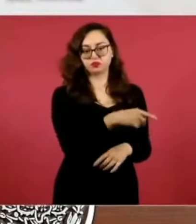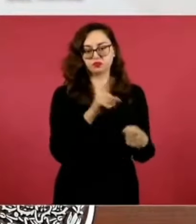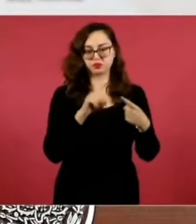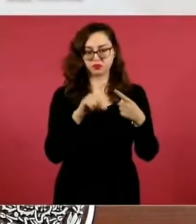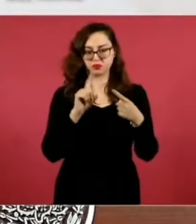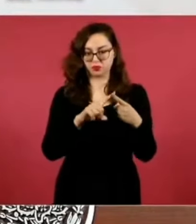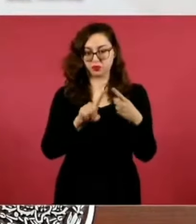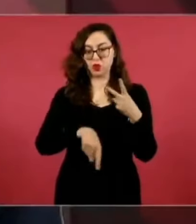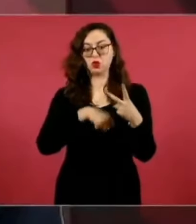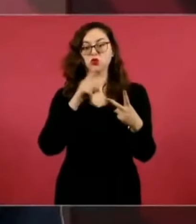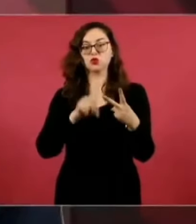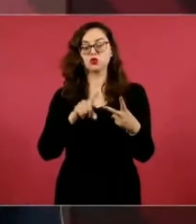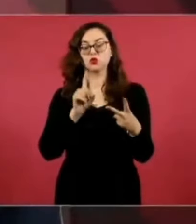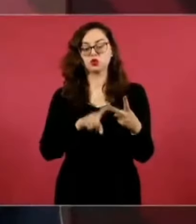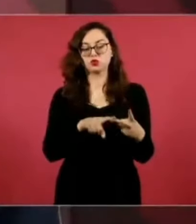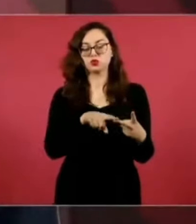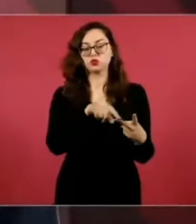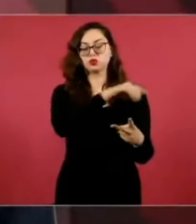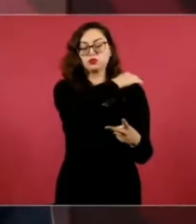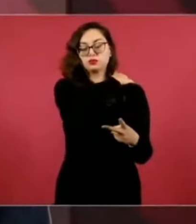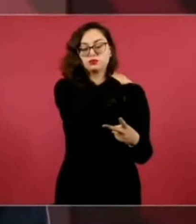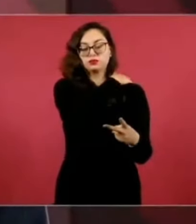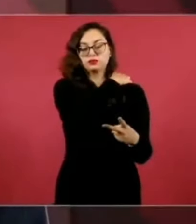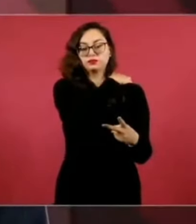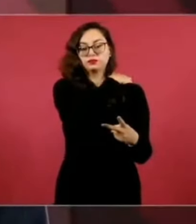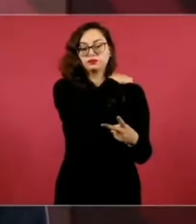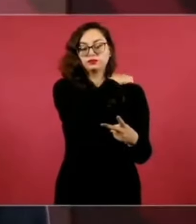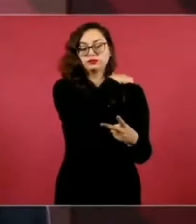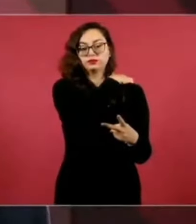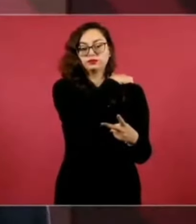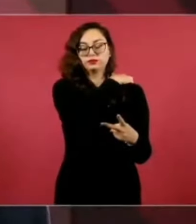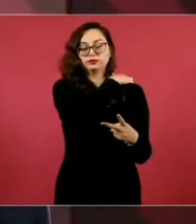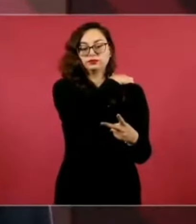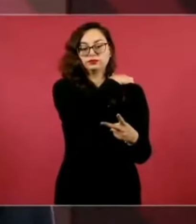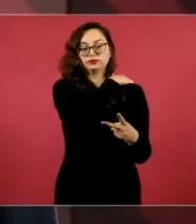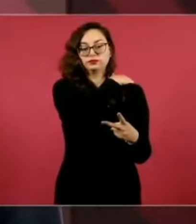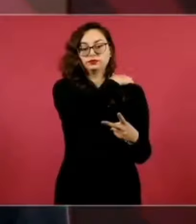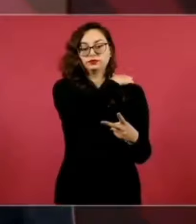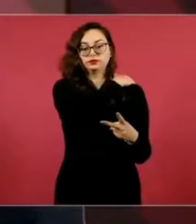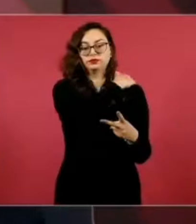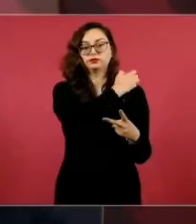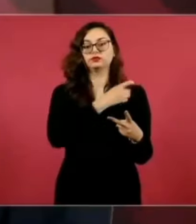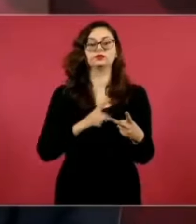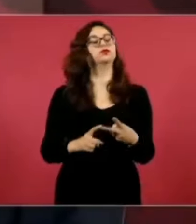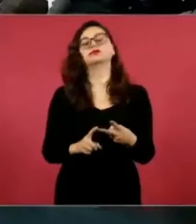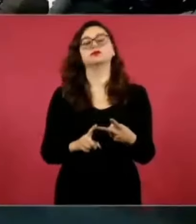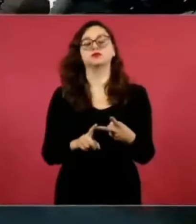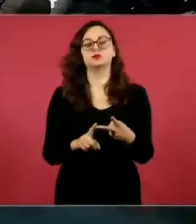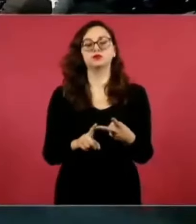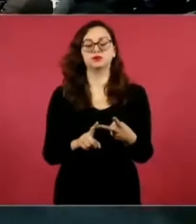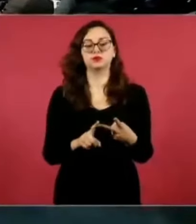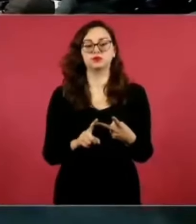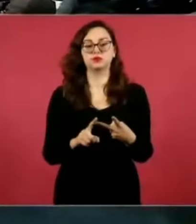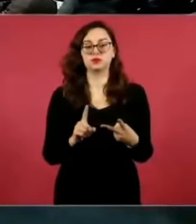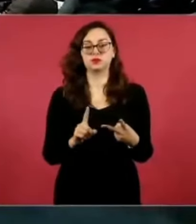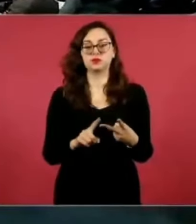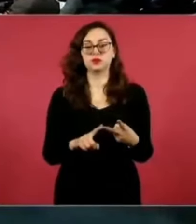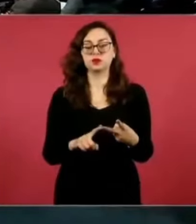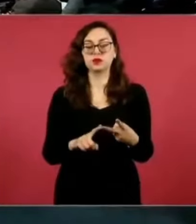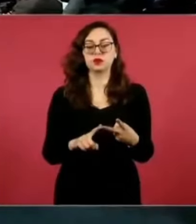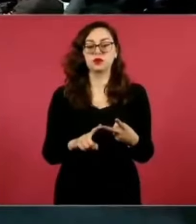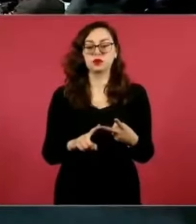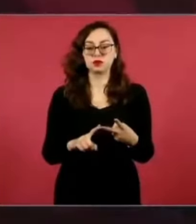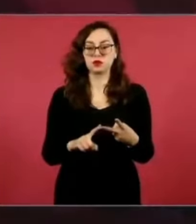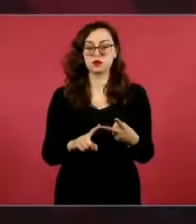la otra medida va a ser pedirle a la procuradora